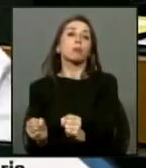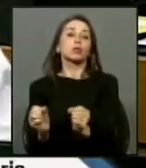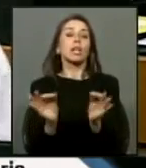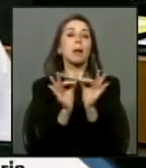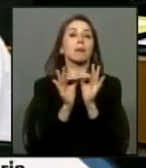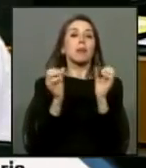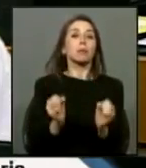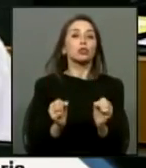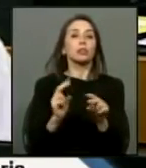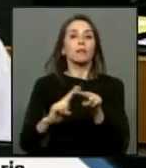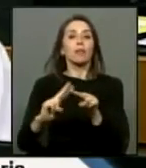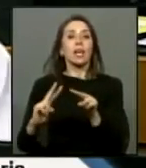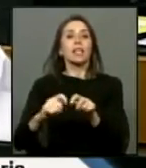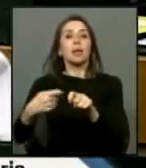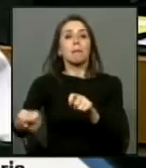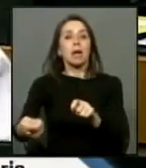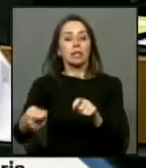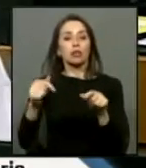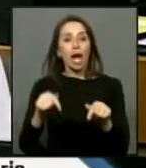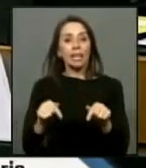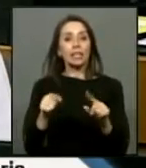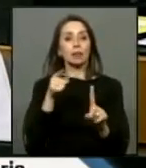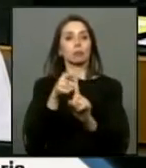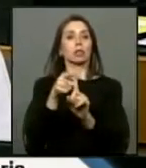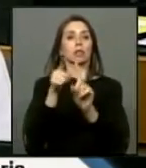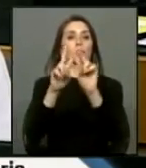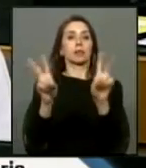posible reparación y acá llegamos al punto